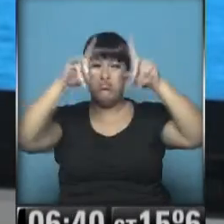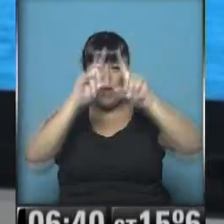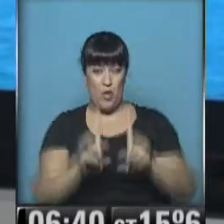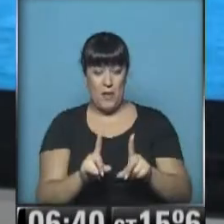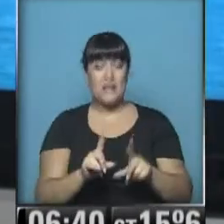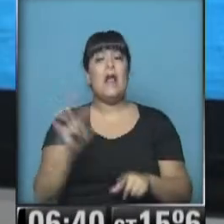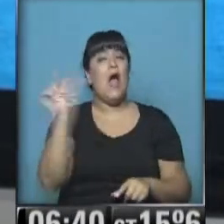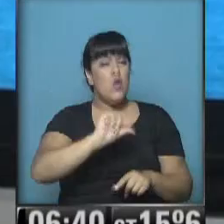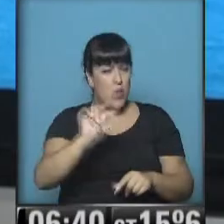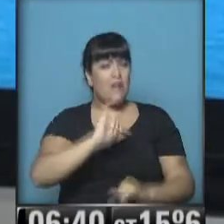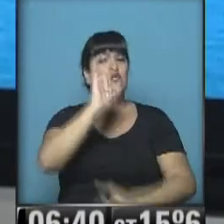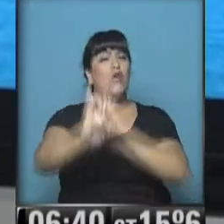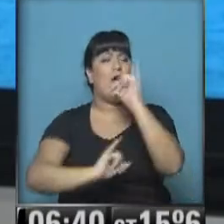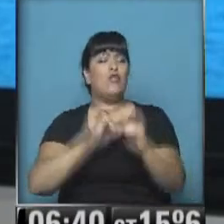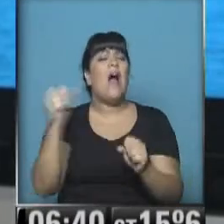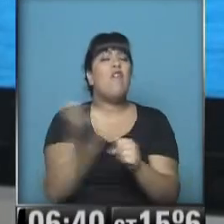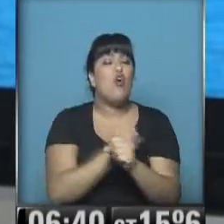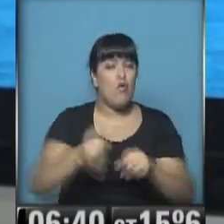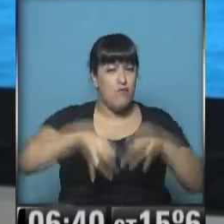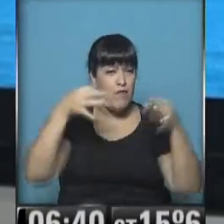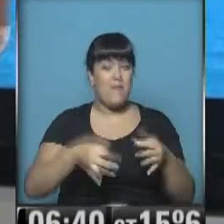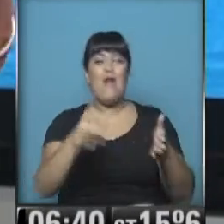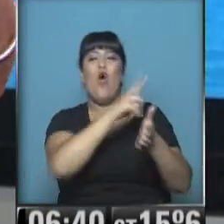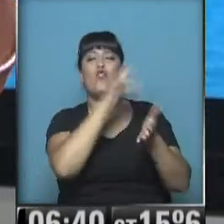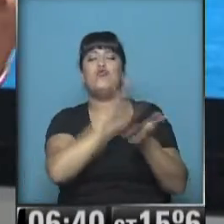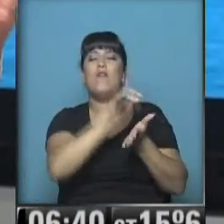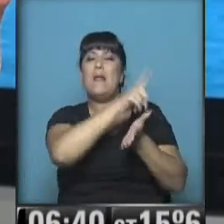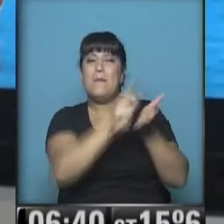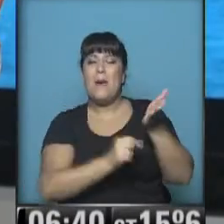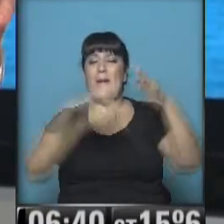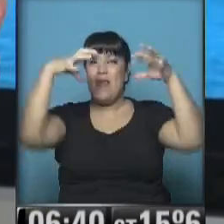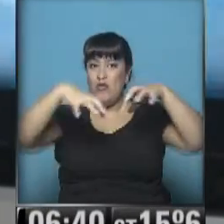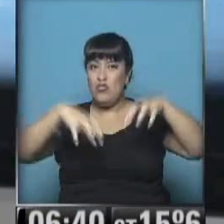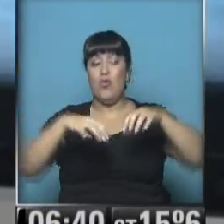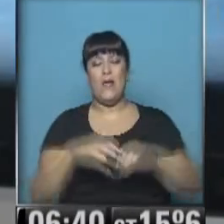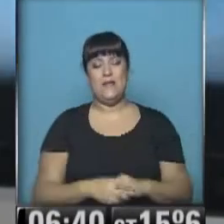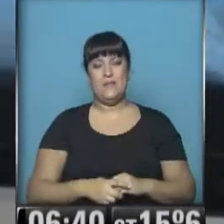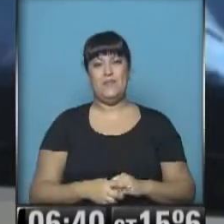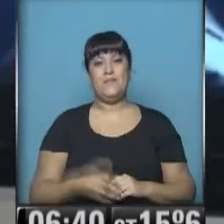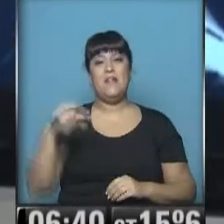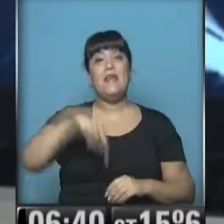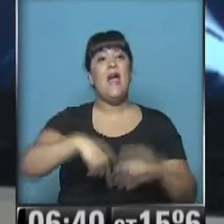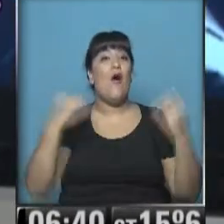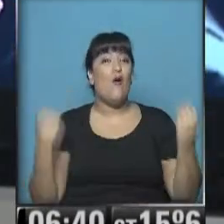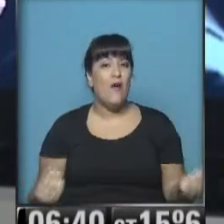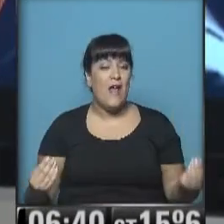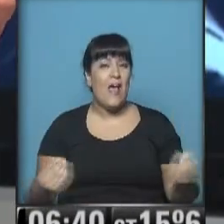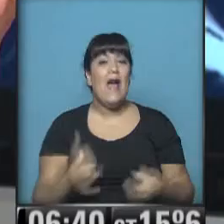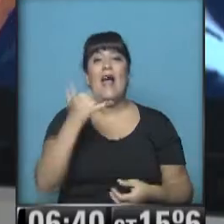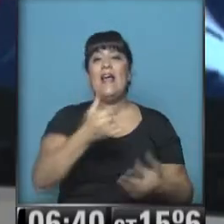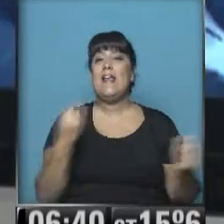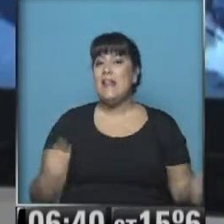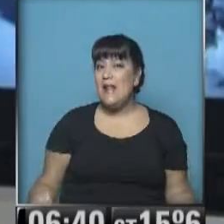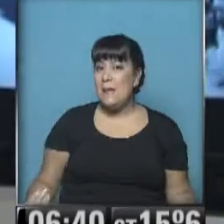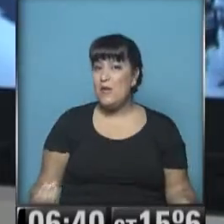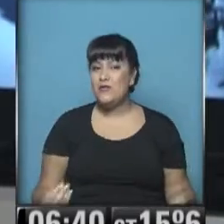Enseguidita lo vamos a confirmar en los mapas de las lluvias y también en la satelital. Y ahora, ¿qué tenemos